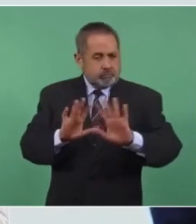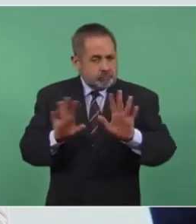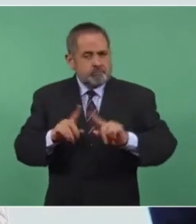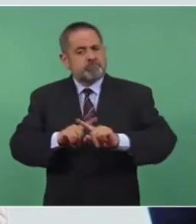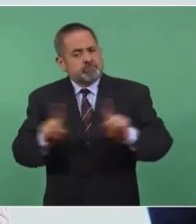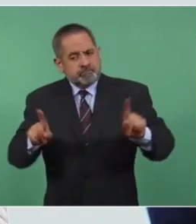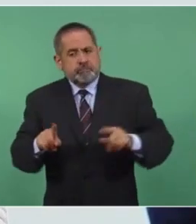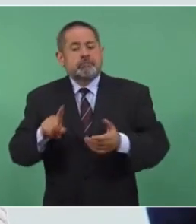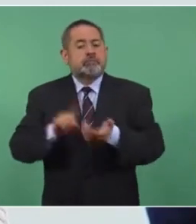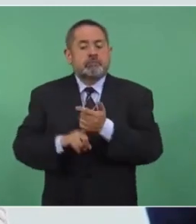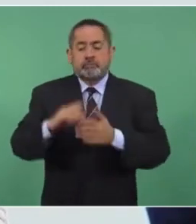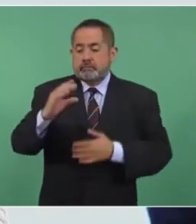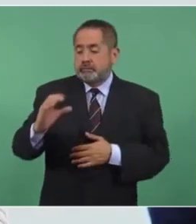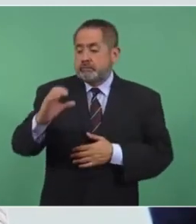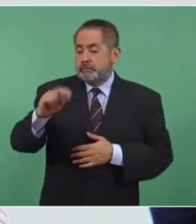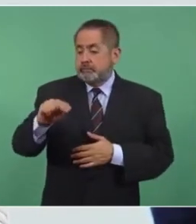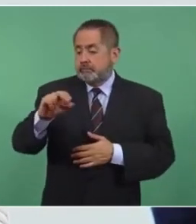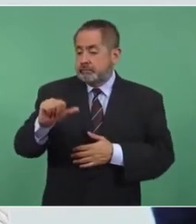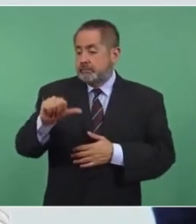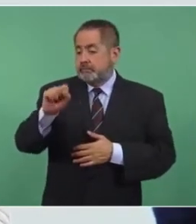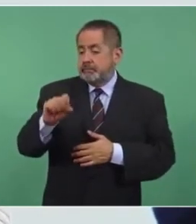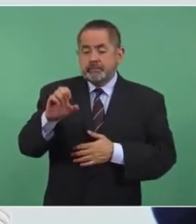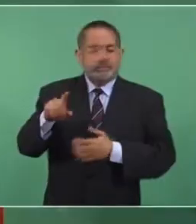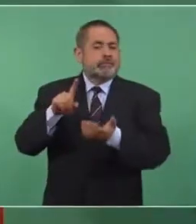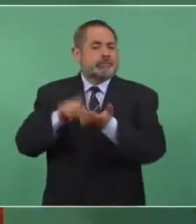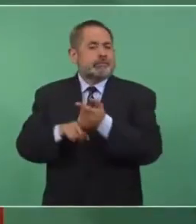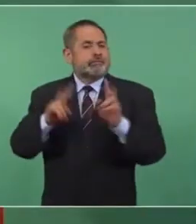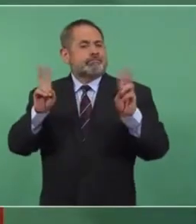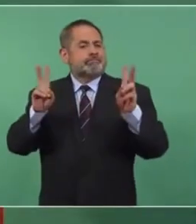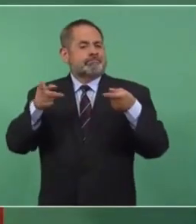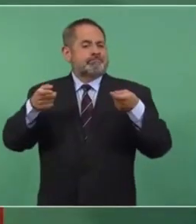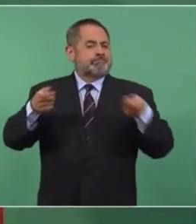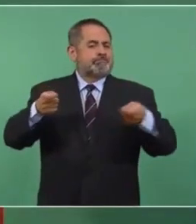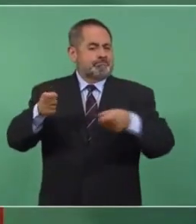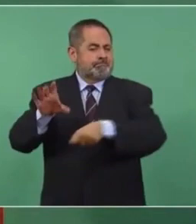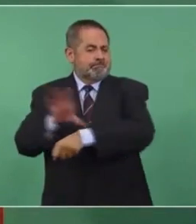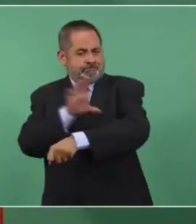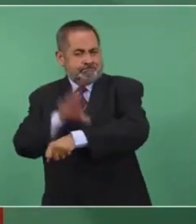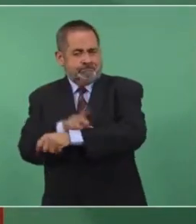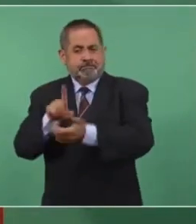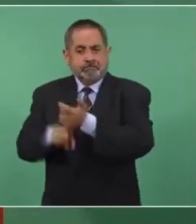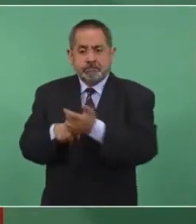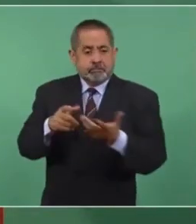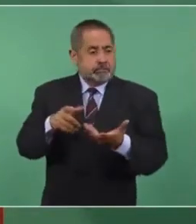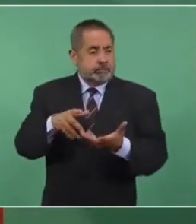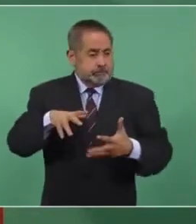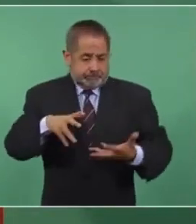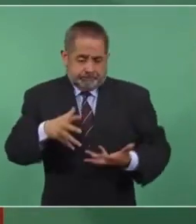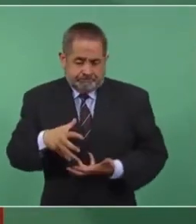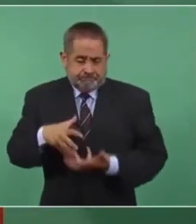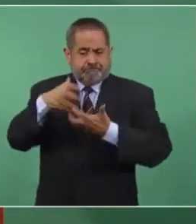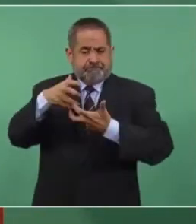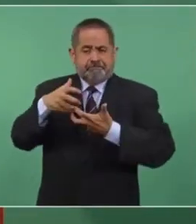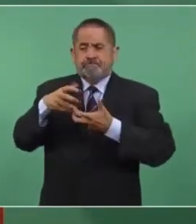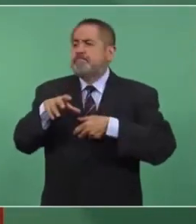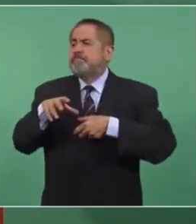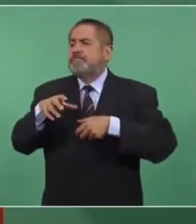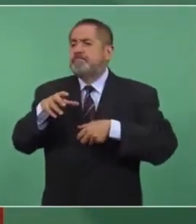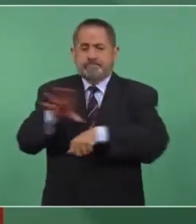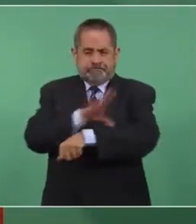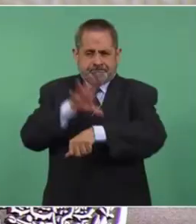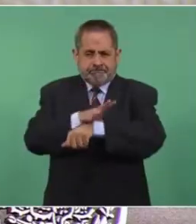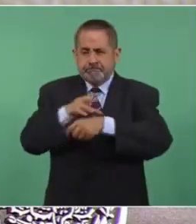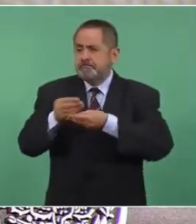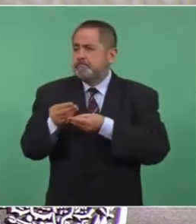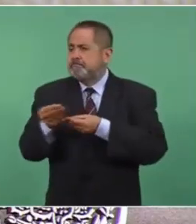el CENACE, que es el Centro Nacional de Control de Energía, es el que distribuye la electricidad a todo el país.